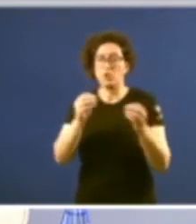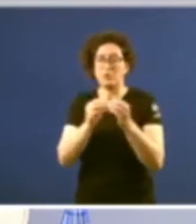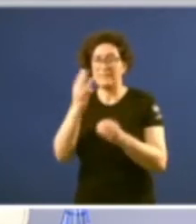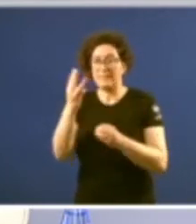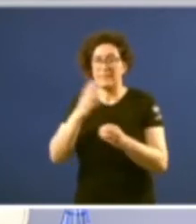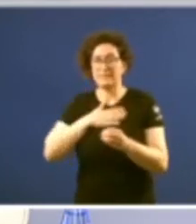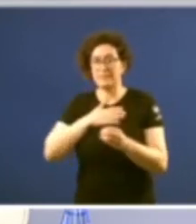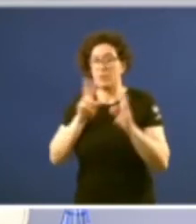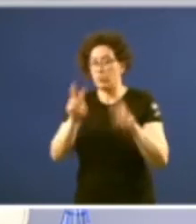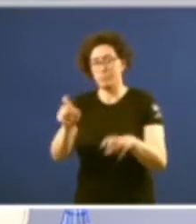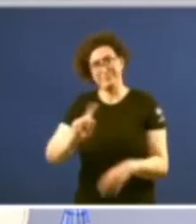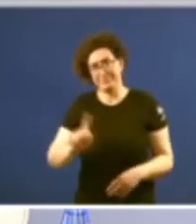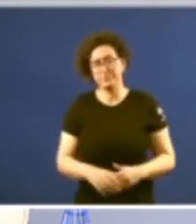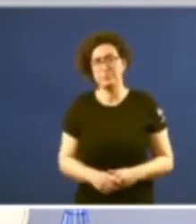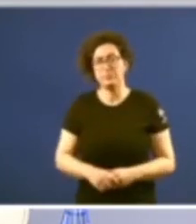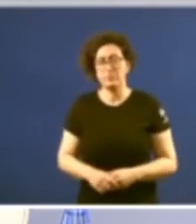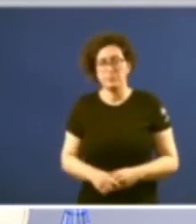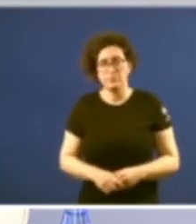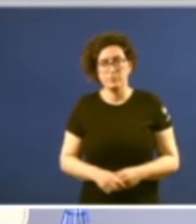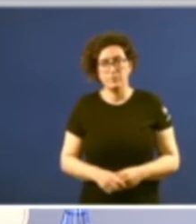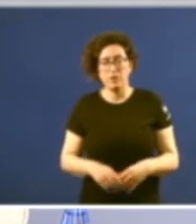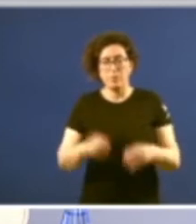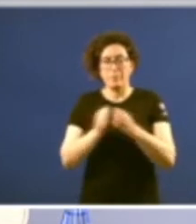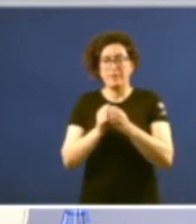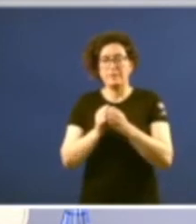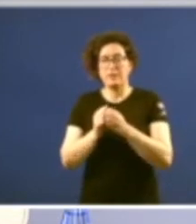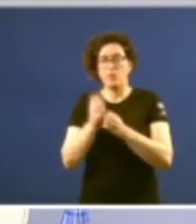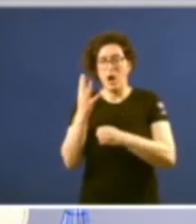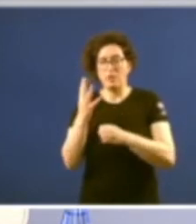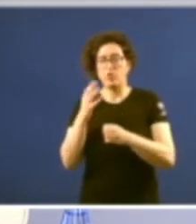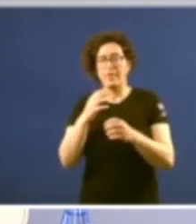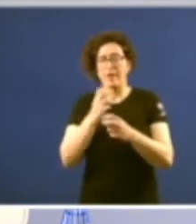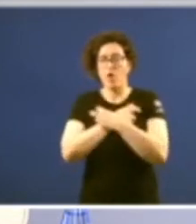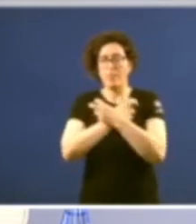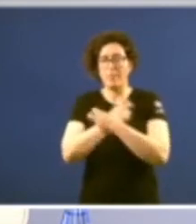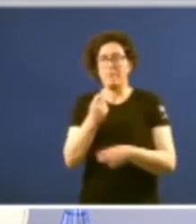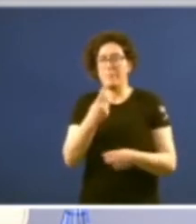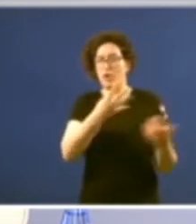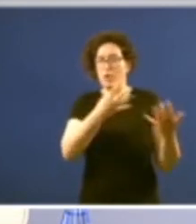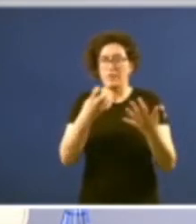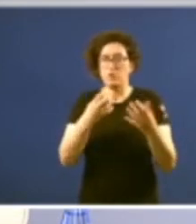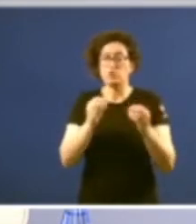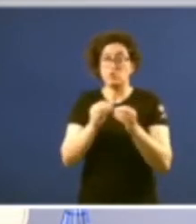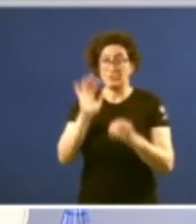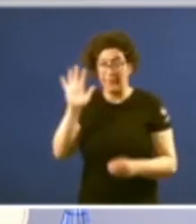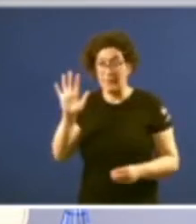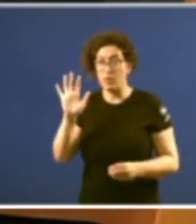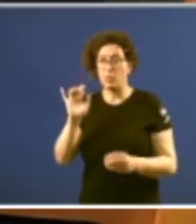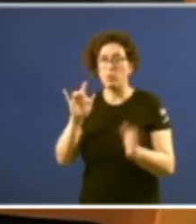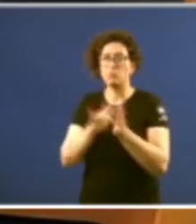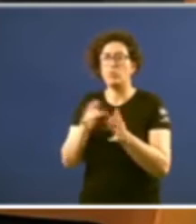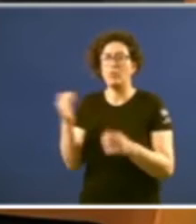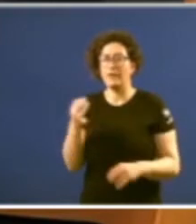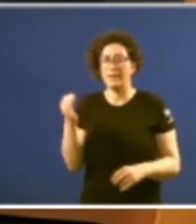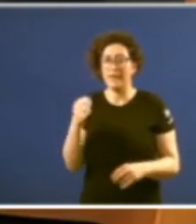inicialmente O 24 de novembro de 1985 tiberon lugar